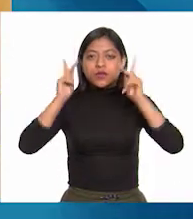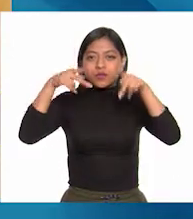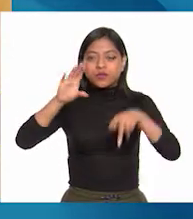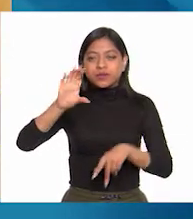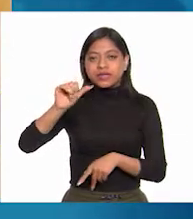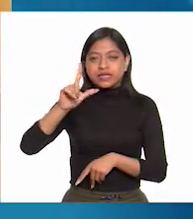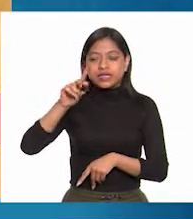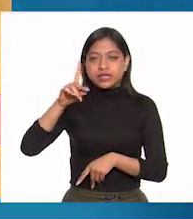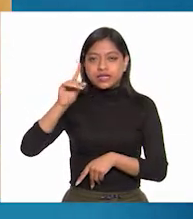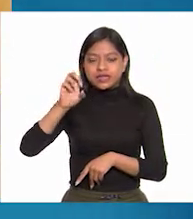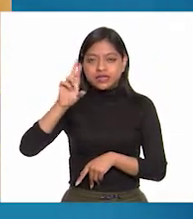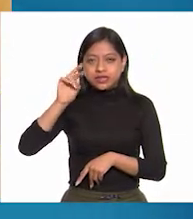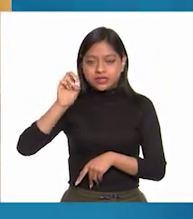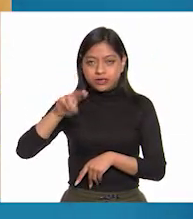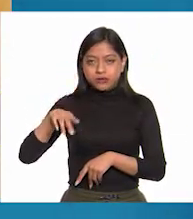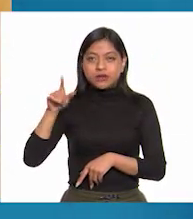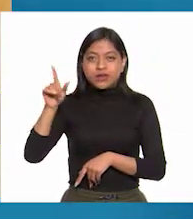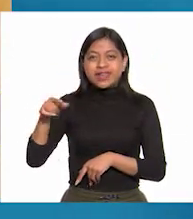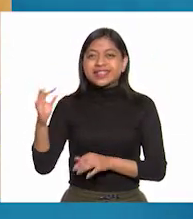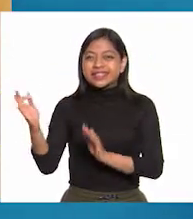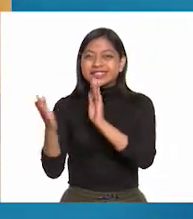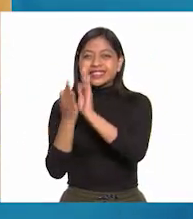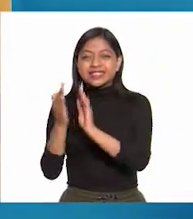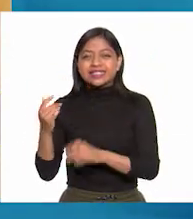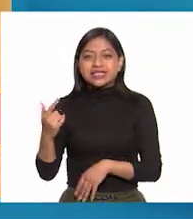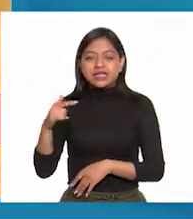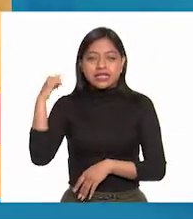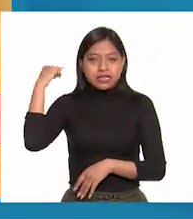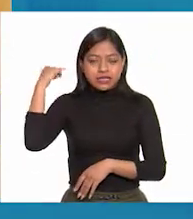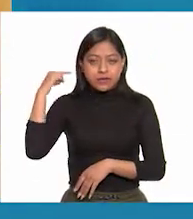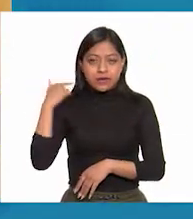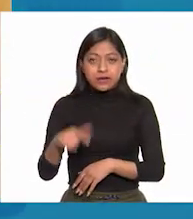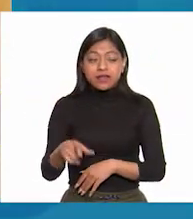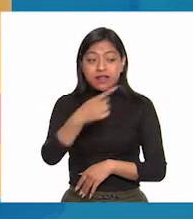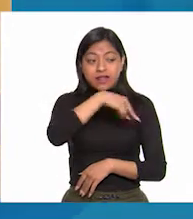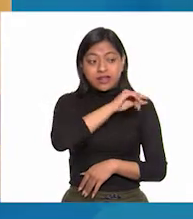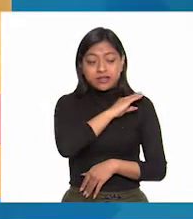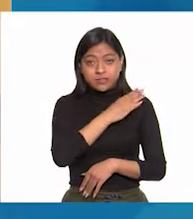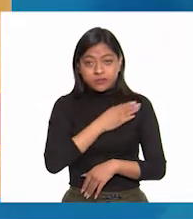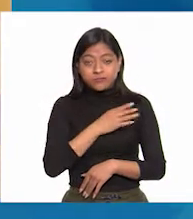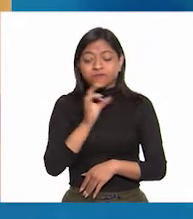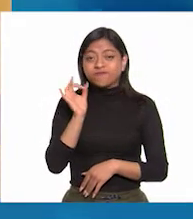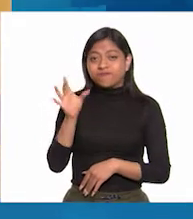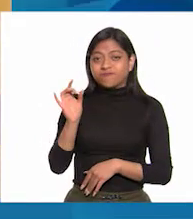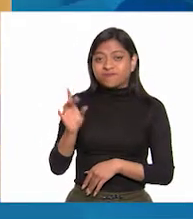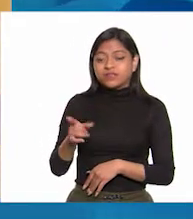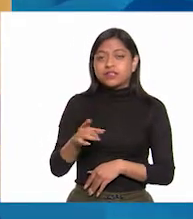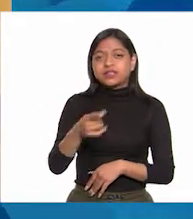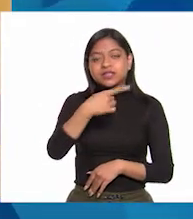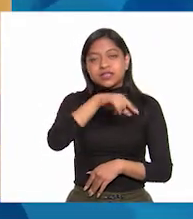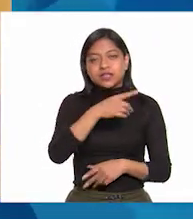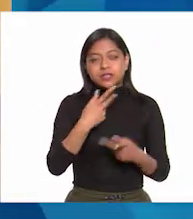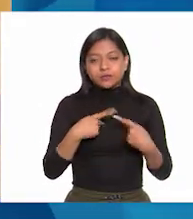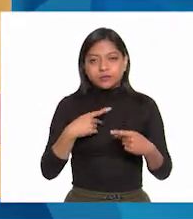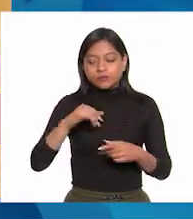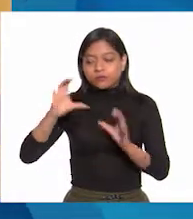de Guadalajara, donde 5 mil realistas disciplinados derrotaron a 90 mil insurgentes.